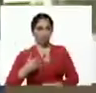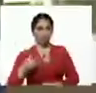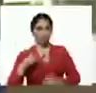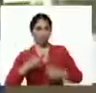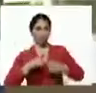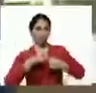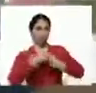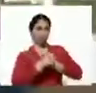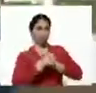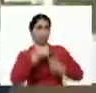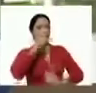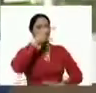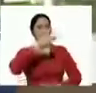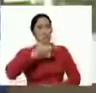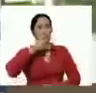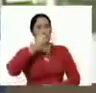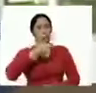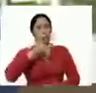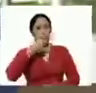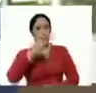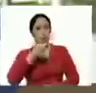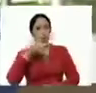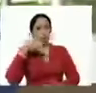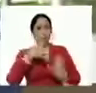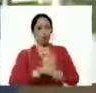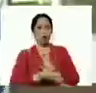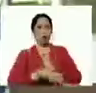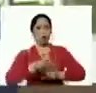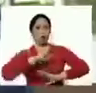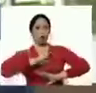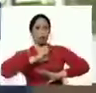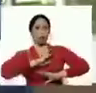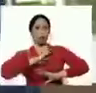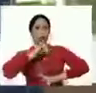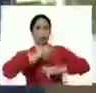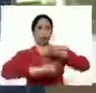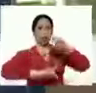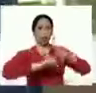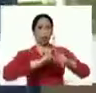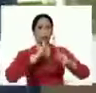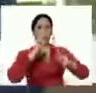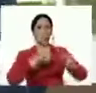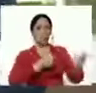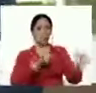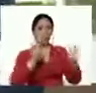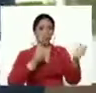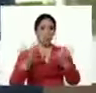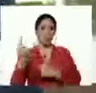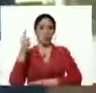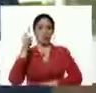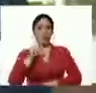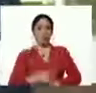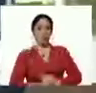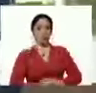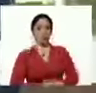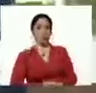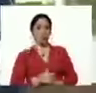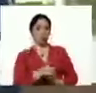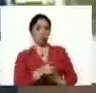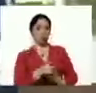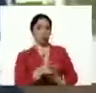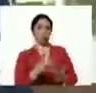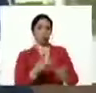político en la definición de la territorialidad de la producción y la distribución, y que tiene, por supuesto, un componente